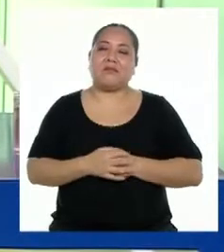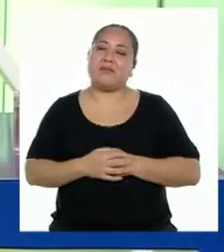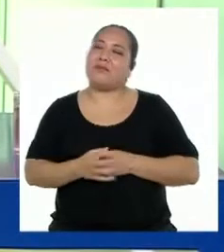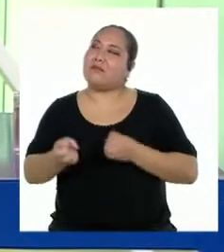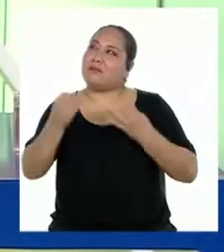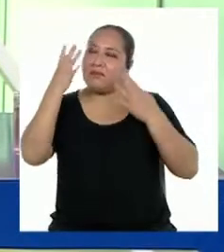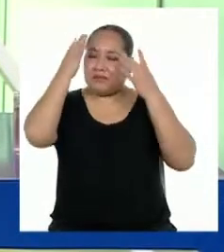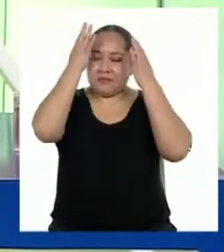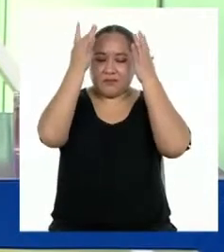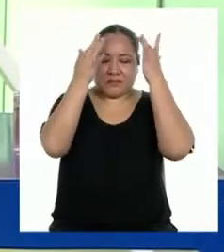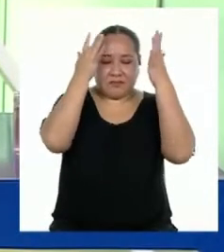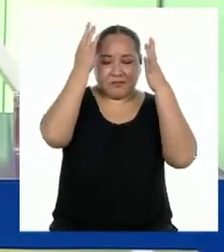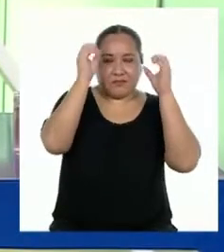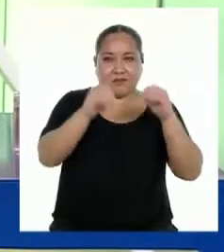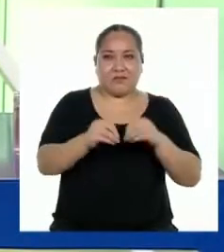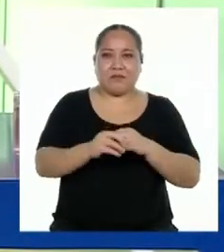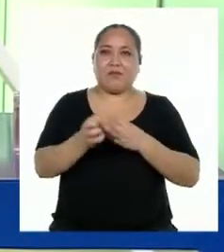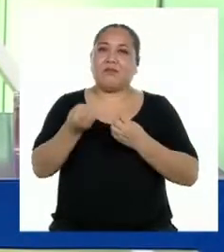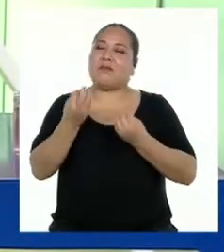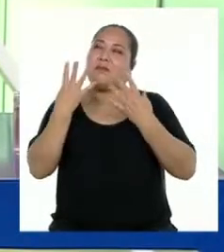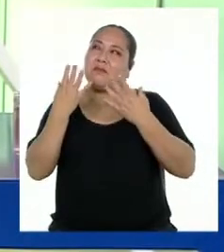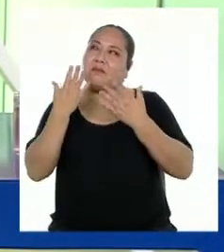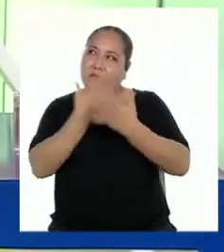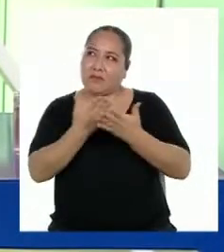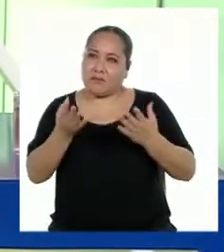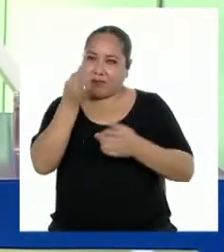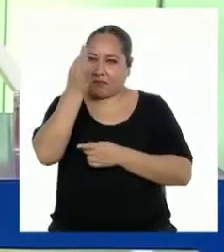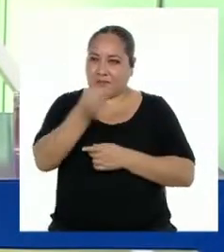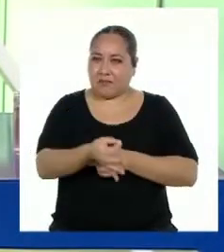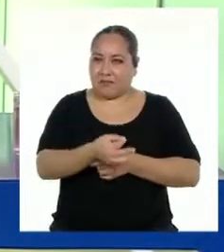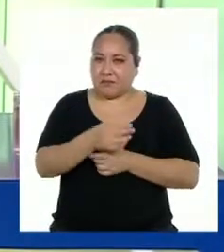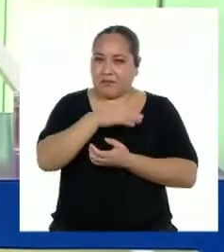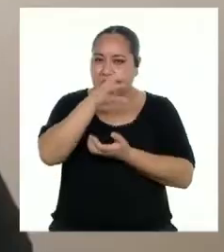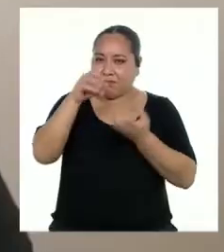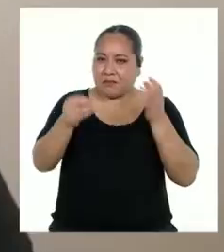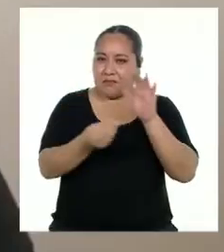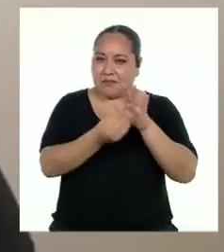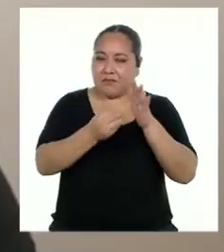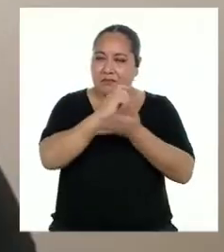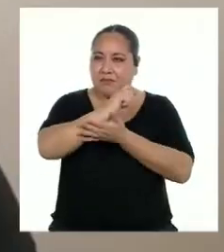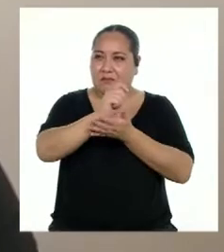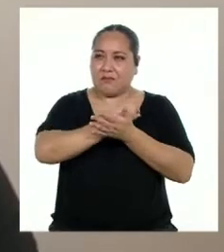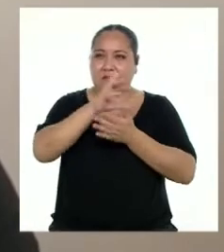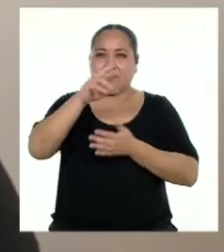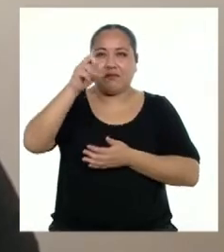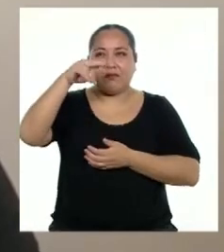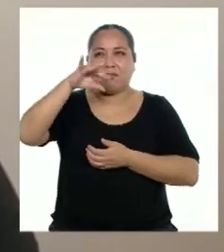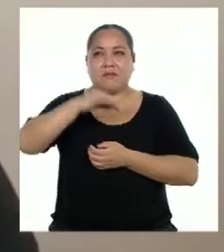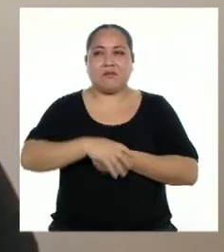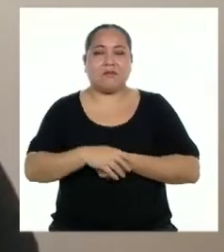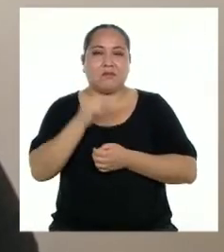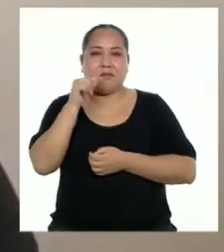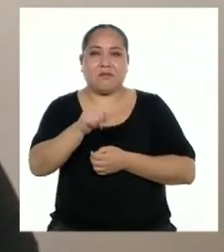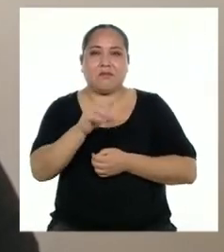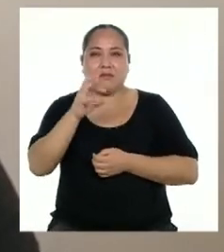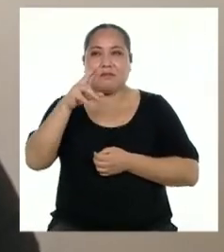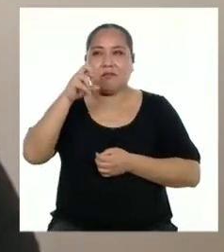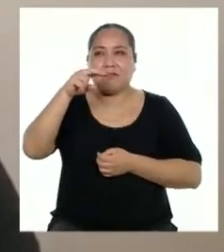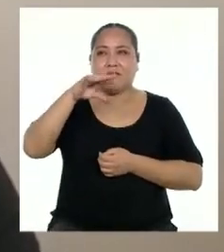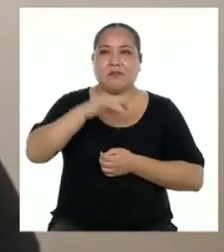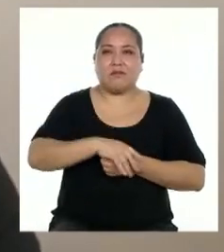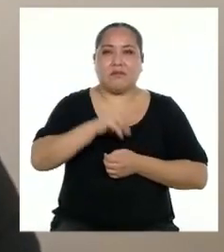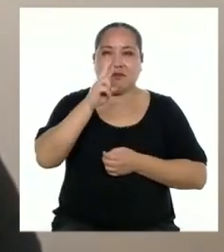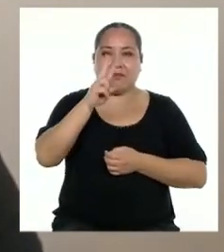de creatividad y cuánto de hechos puntuales hay en una crónica? Bueno, la crónica se nutre de dos